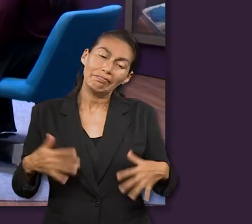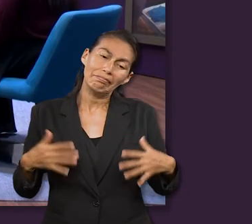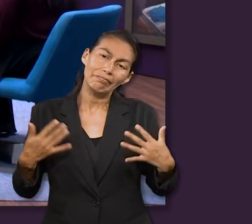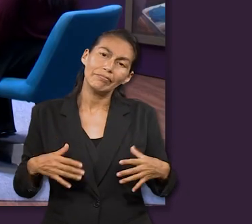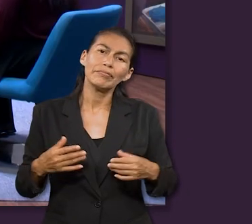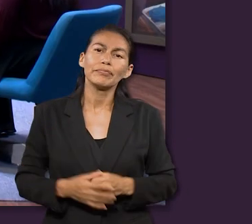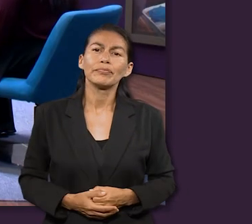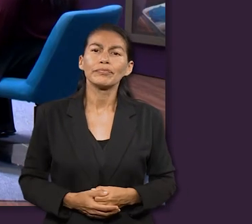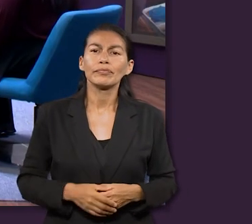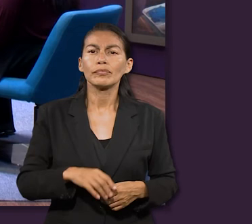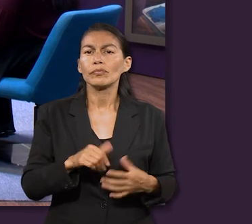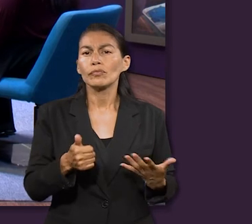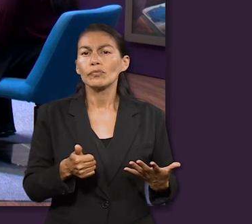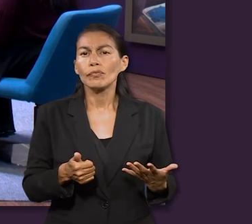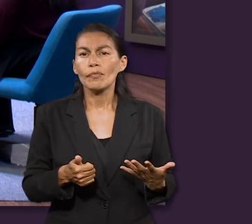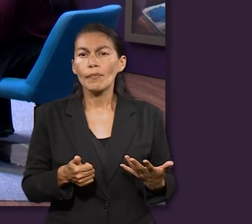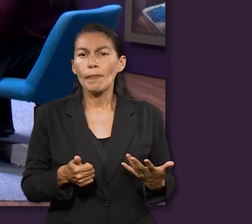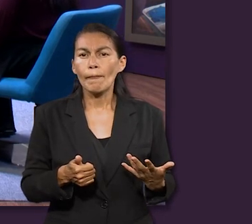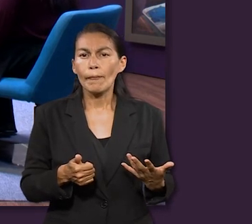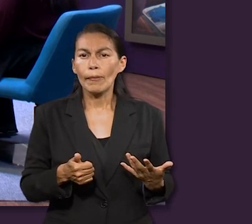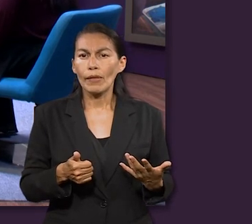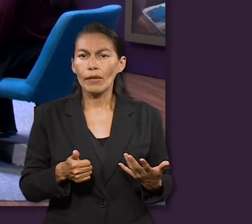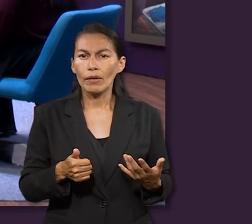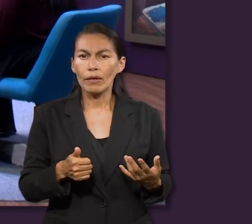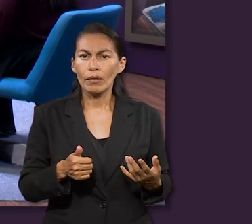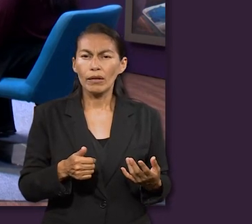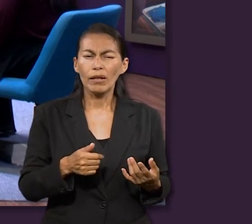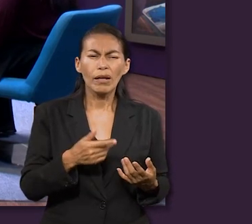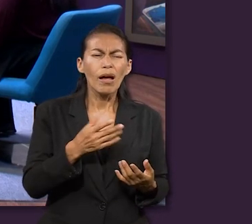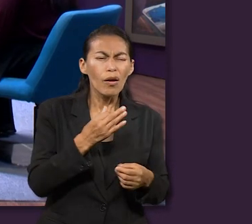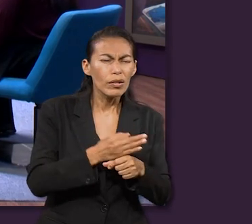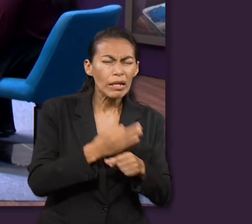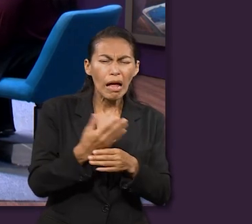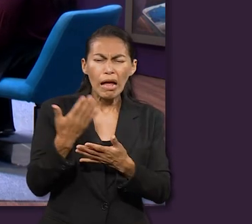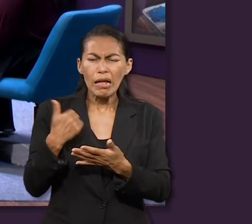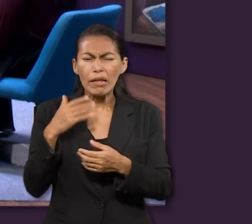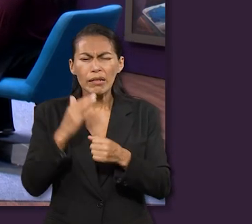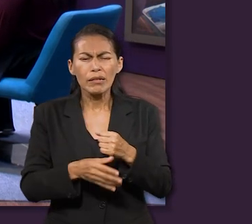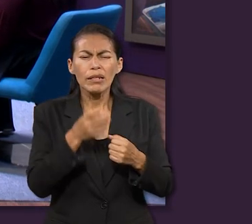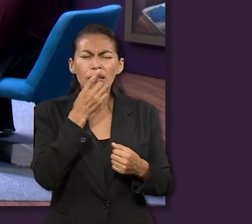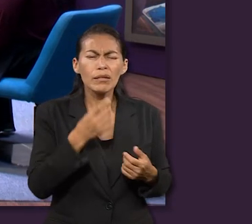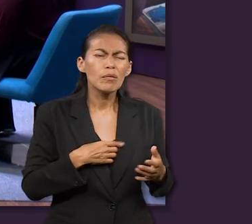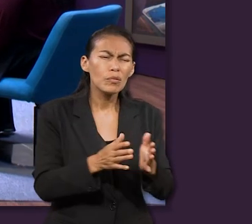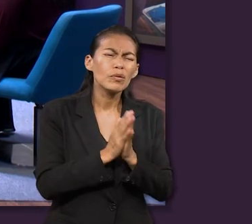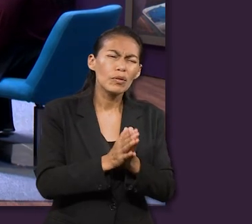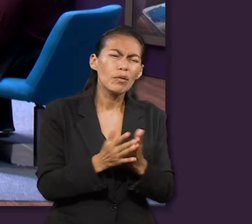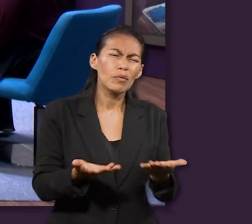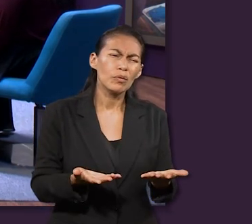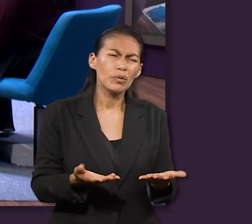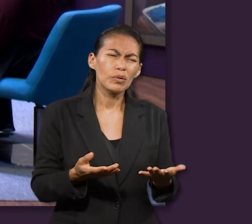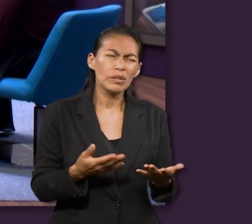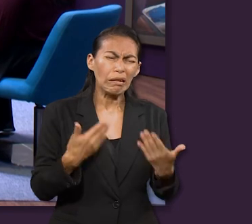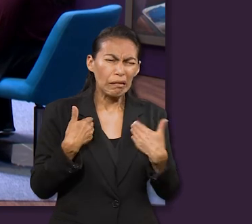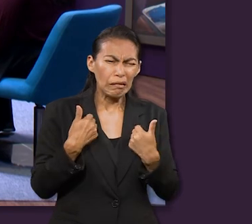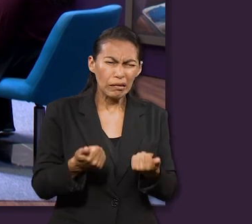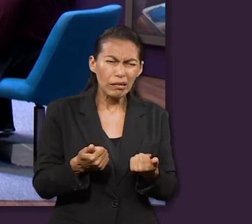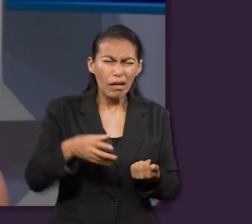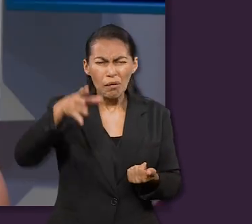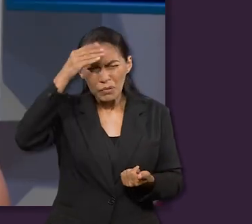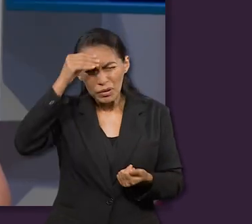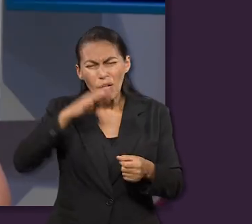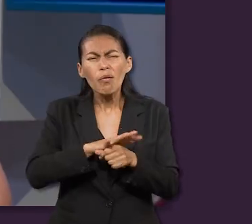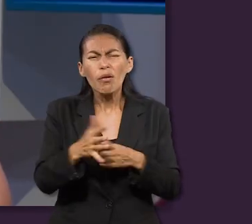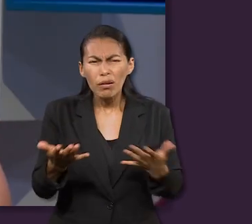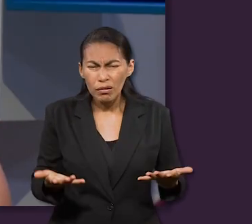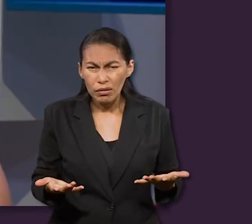pues sus repercusiones. Y me gustaría que antes de finalizar este repaso de Escuela Sabática, me digan con qué se quedaron durante esta semana. ¿Cuál fue